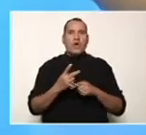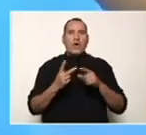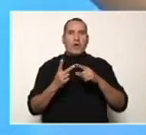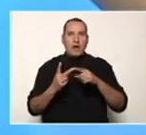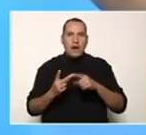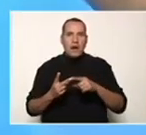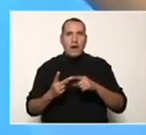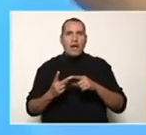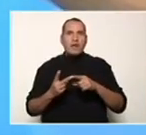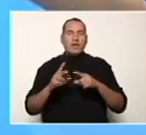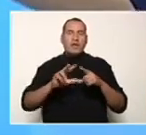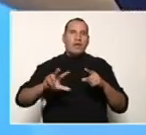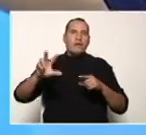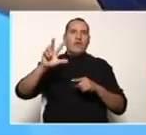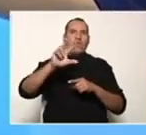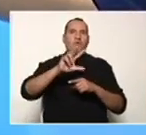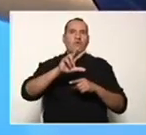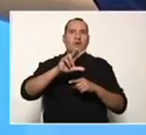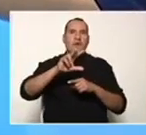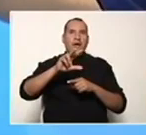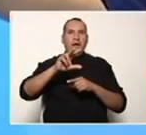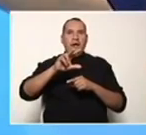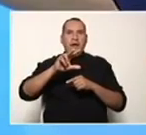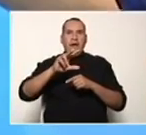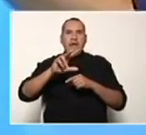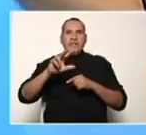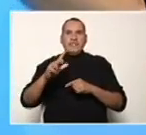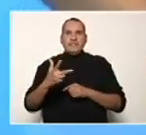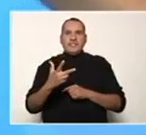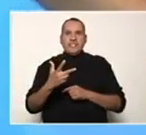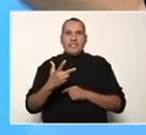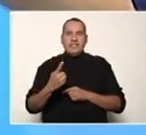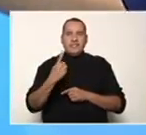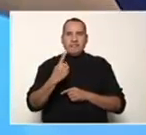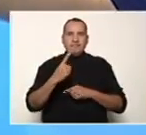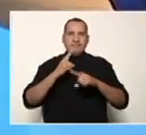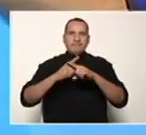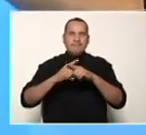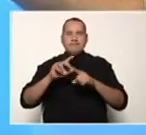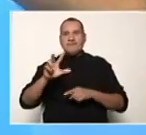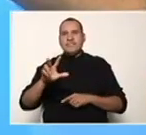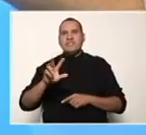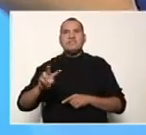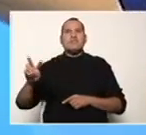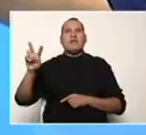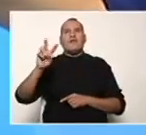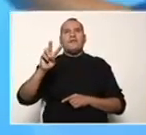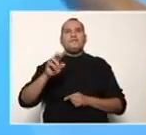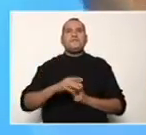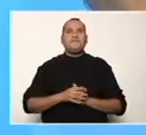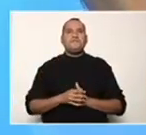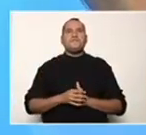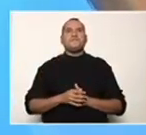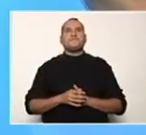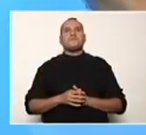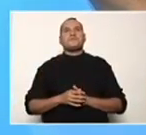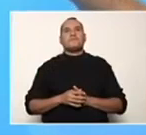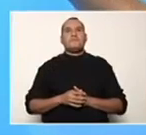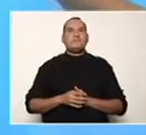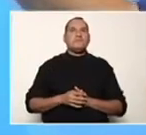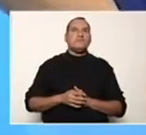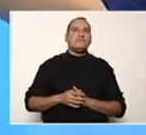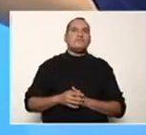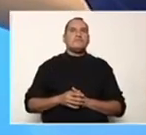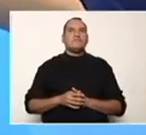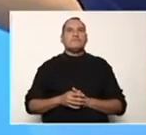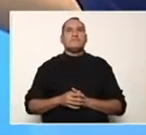cúbica de 3 a la 1 por 3 a la 2, potencia de igual base. Copio la base